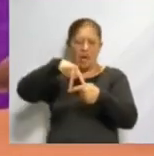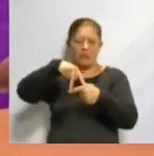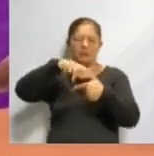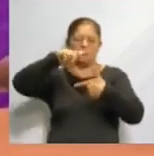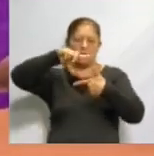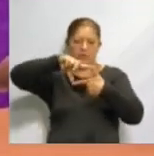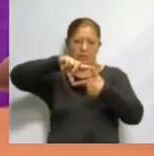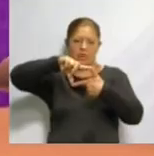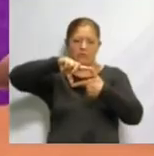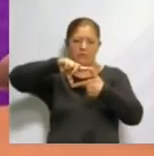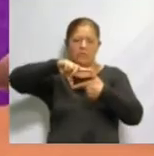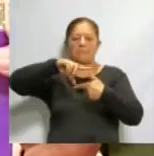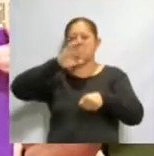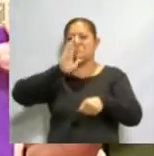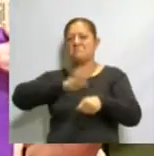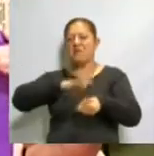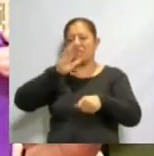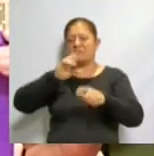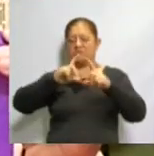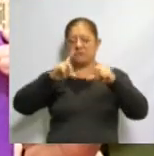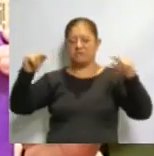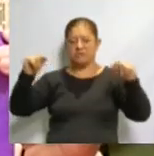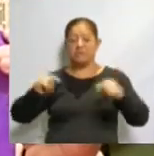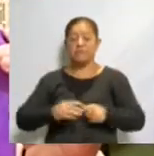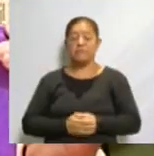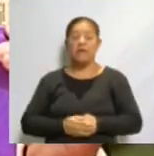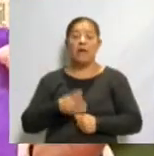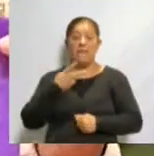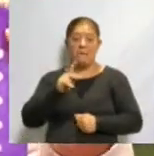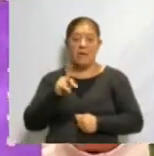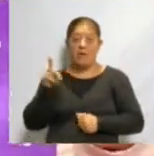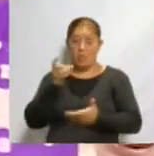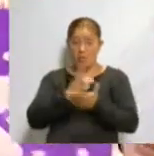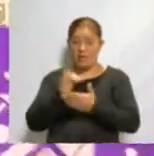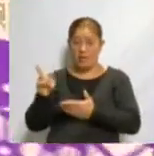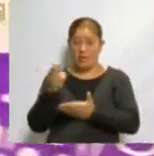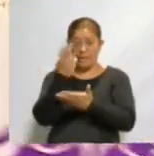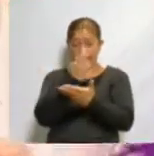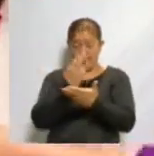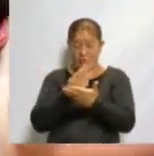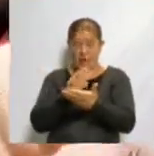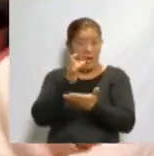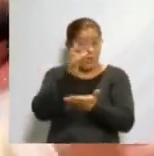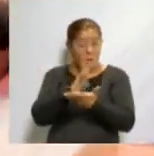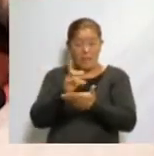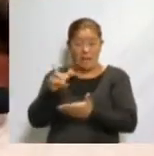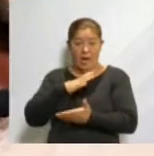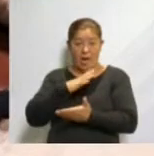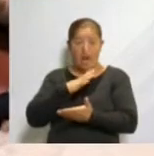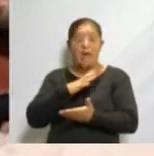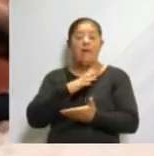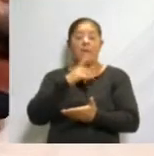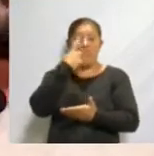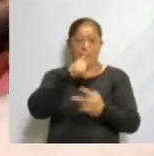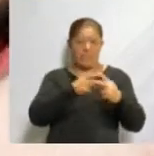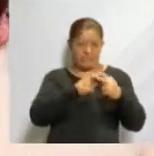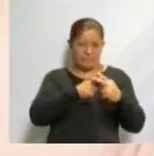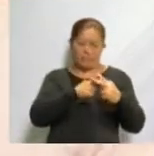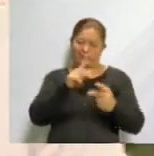rectángulos, elites. Sin embargo, no solo es la presencia de estas figuras en donde se representan las matemáticas,